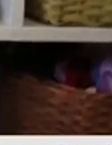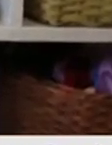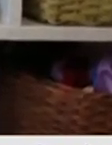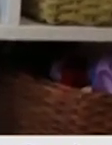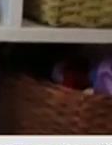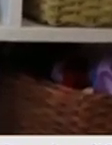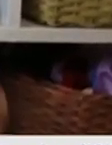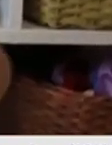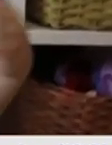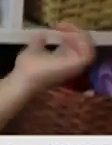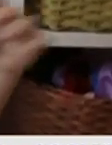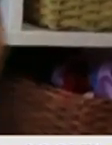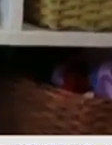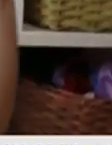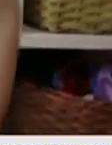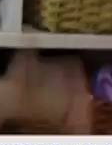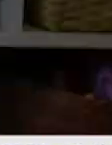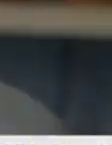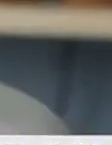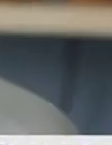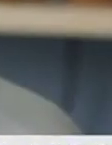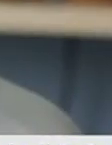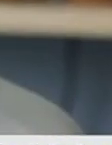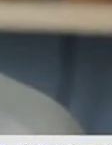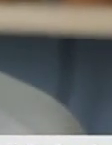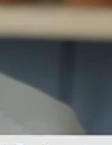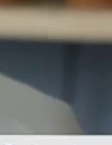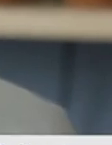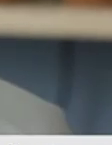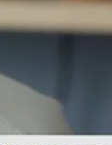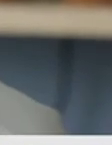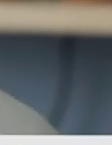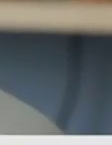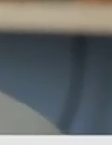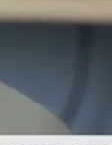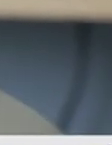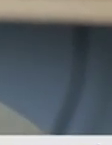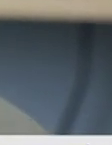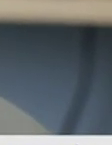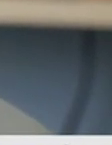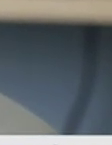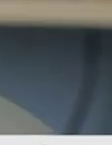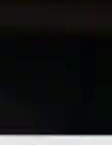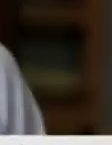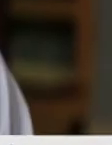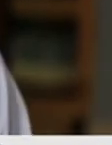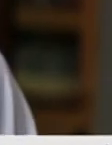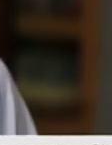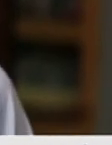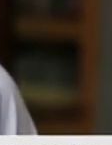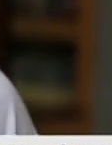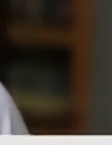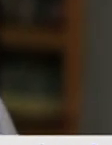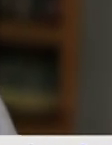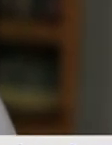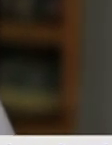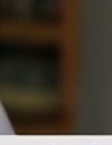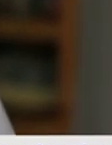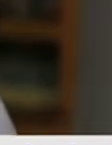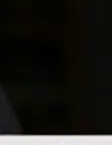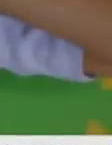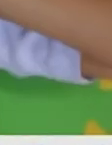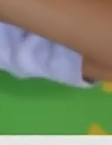invisible y además mala persona el día que me lo encuentre sabes lo que haré